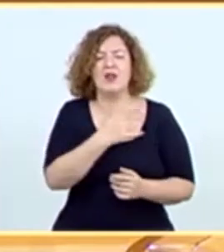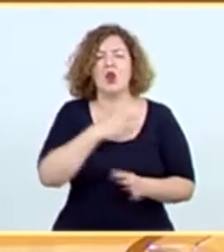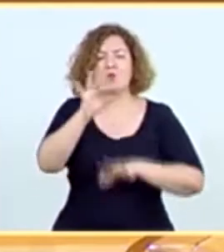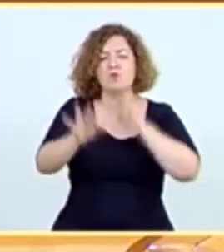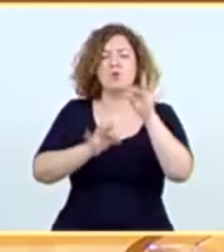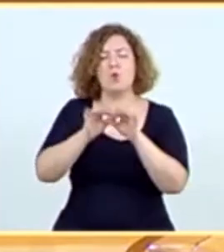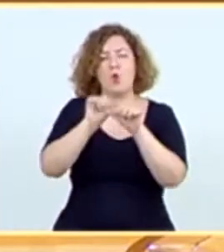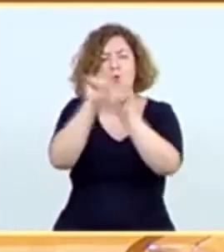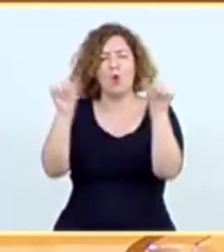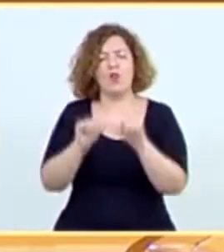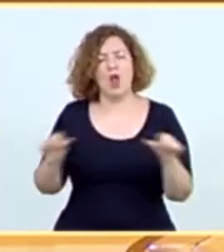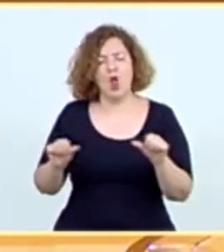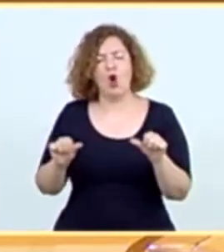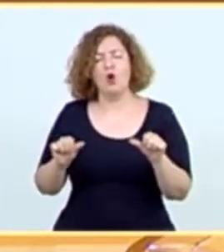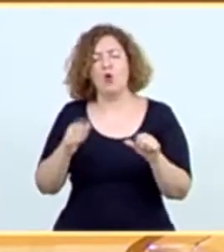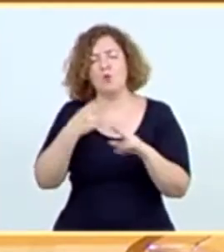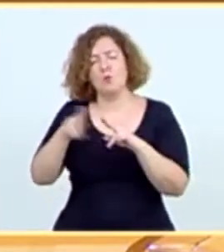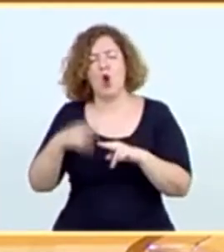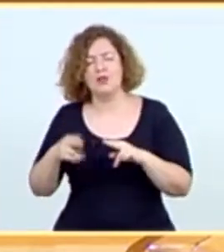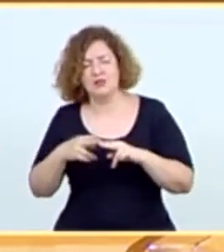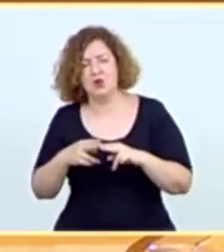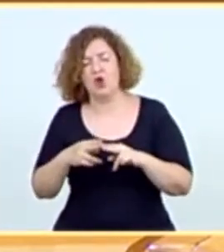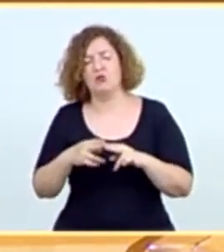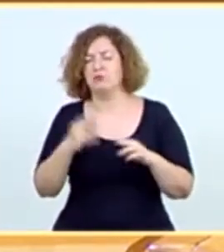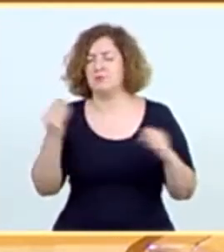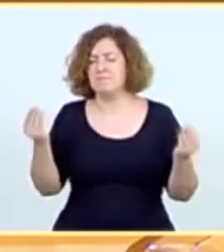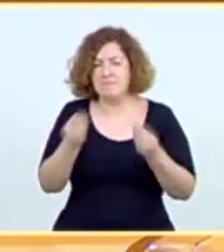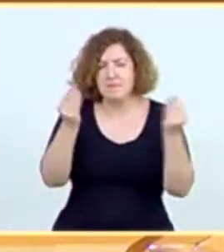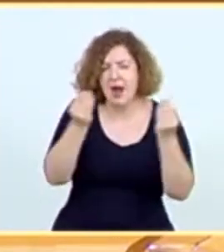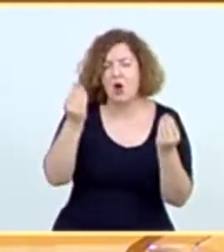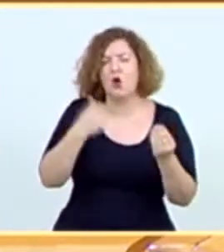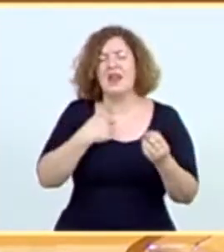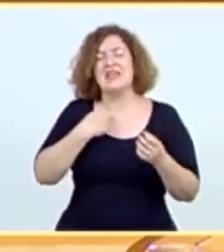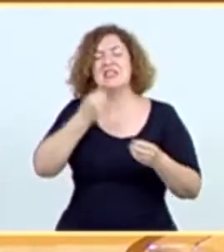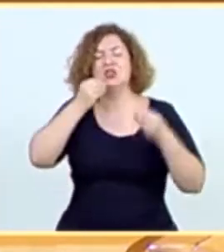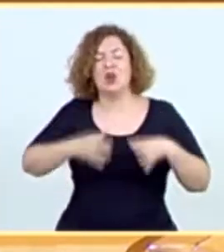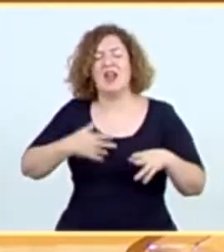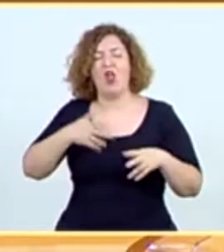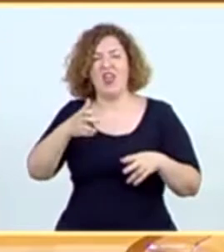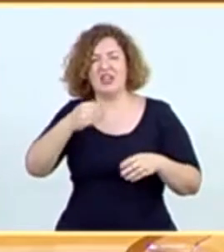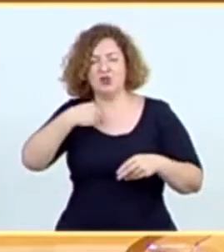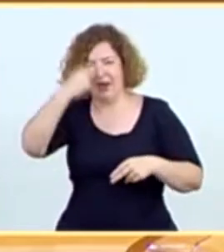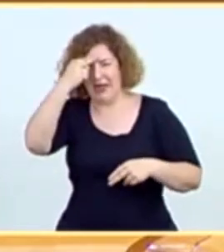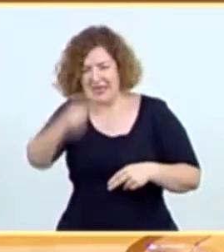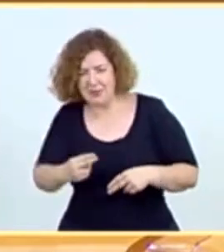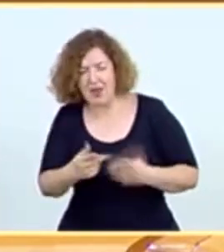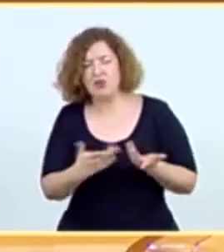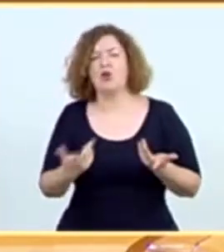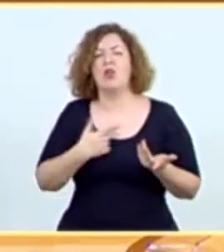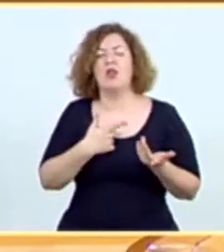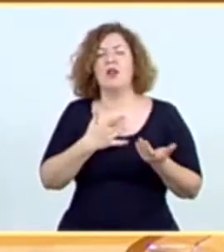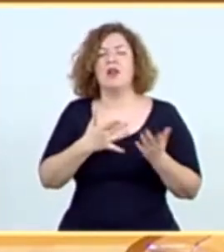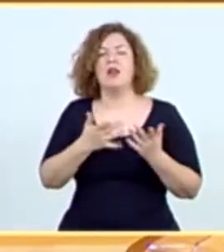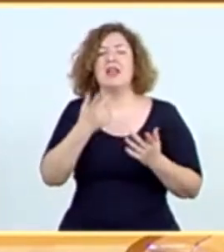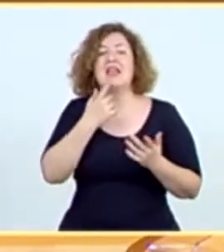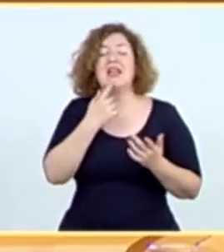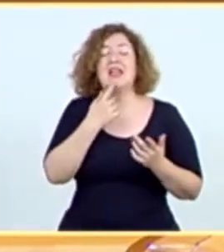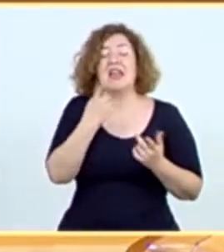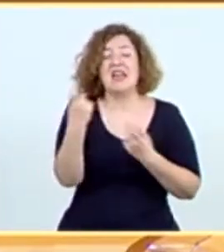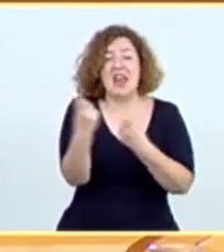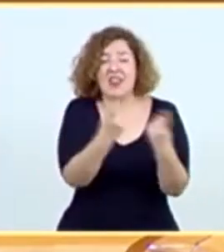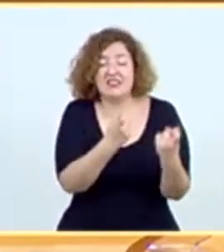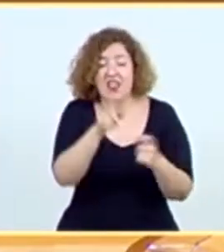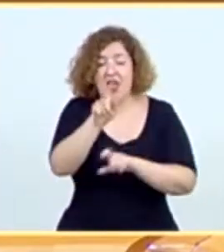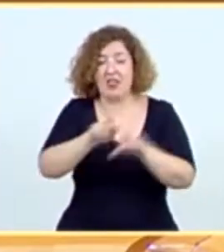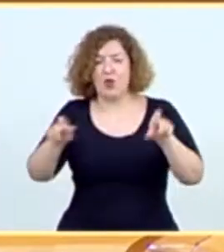organización política donde se respeten nuestros derechos históricos, suponga una herramienta eficaz para dar mejor respuesta a las necesidades